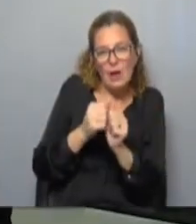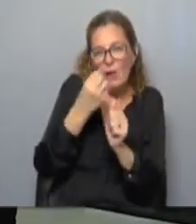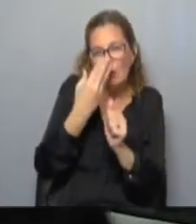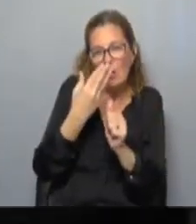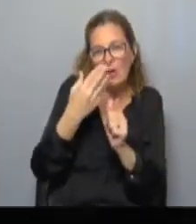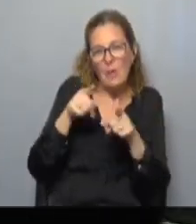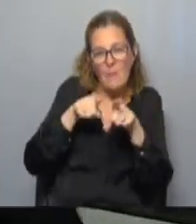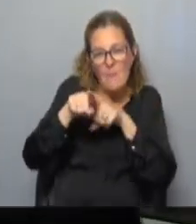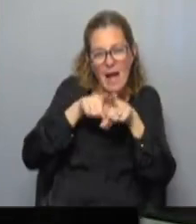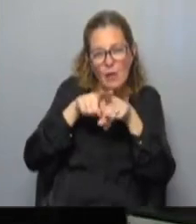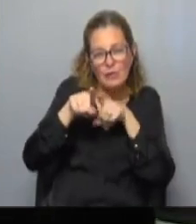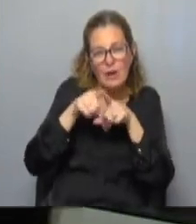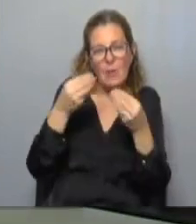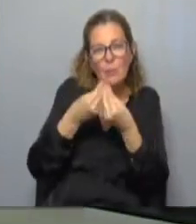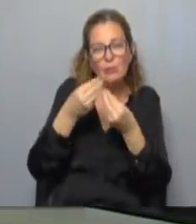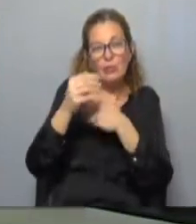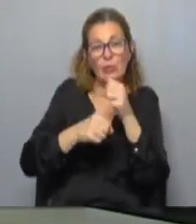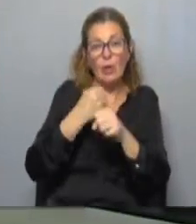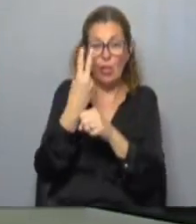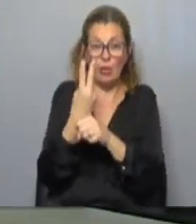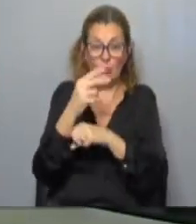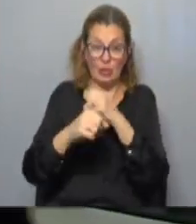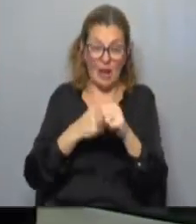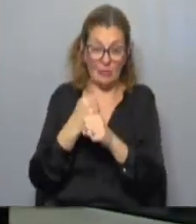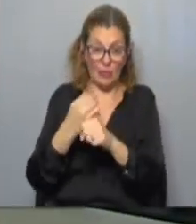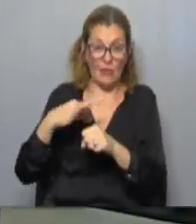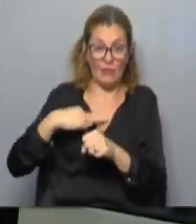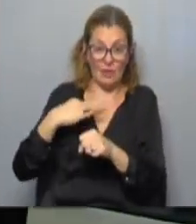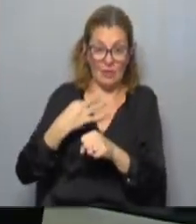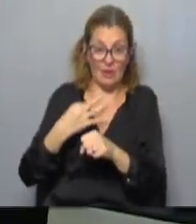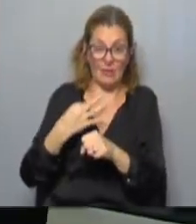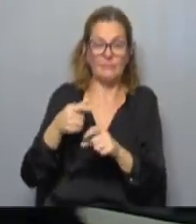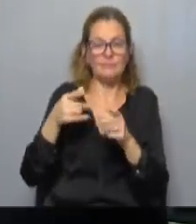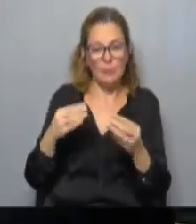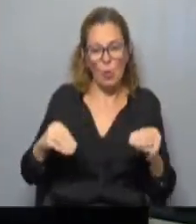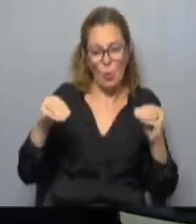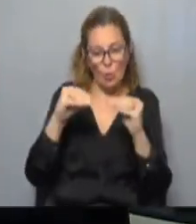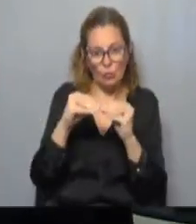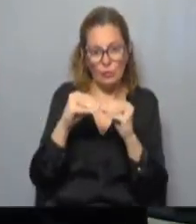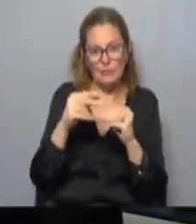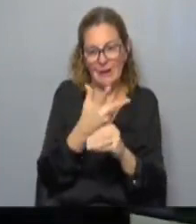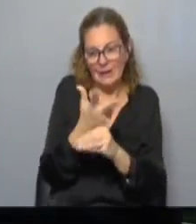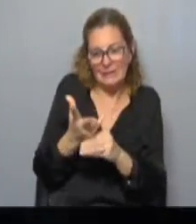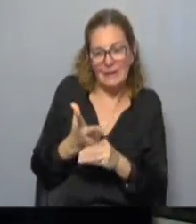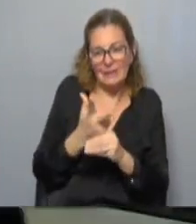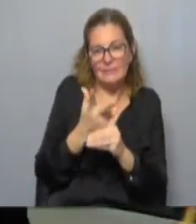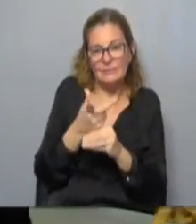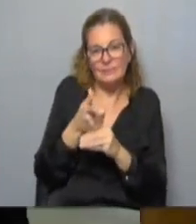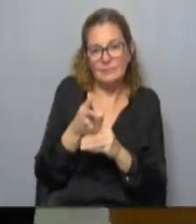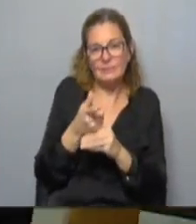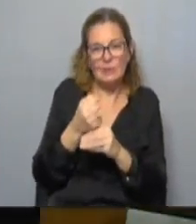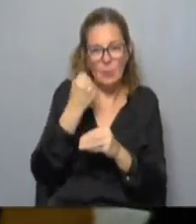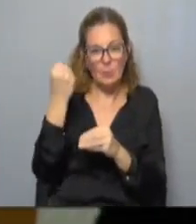desde hacía muchos años y hace dos años toma vida el Crece Flor de Maroñas esas tres patas son las patas